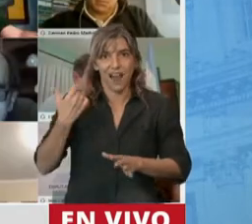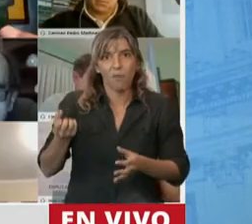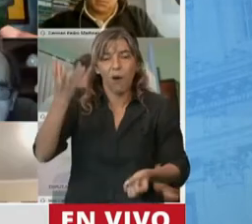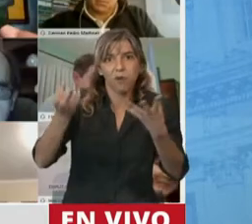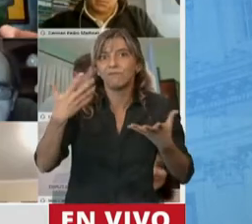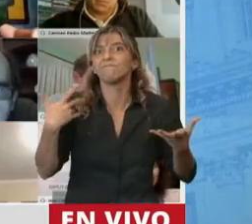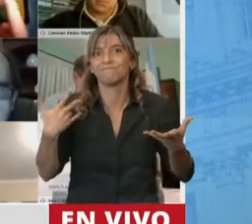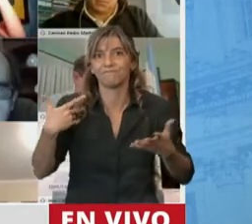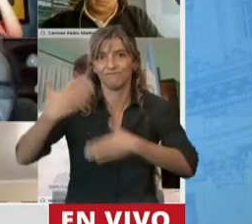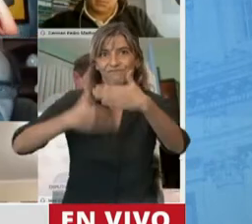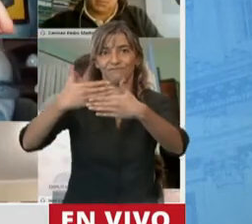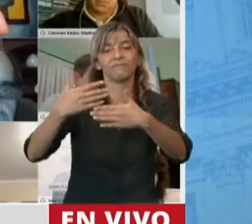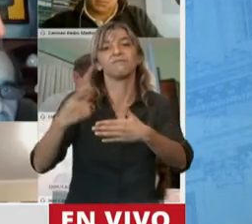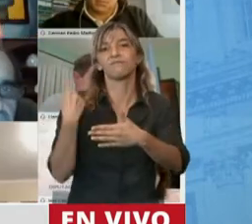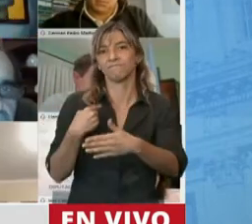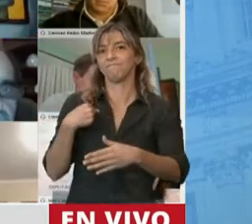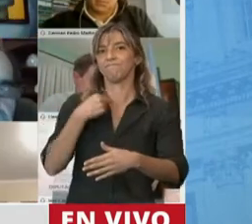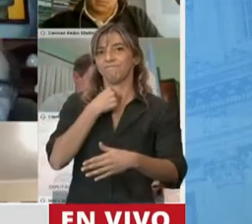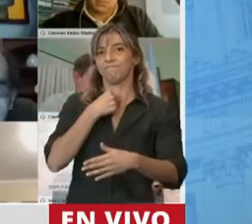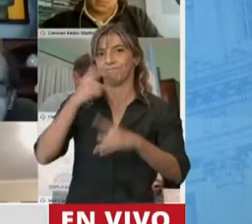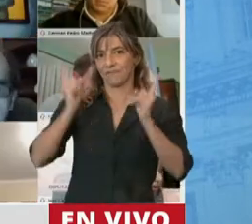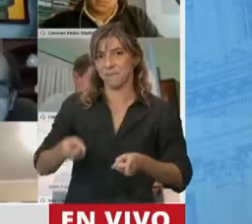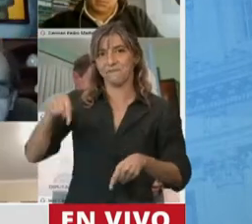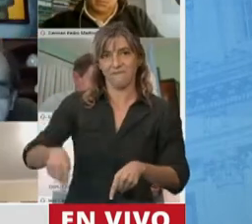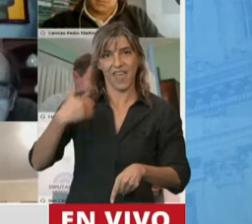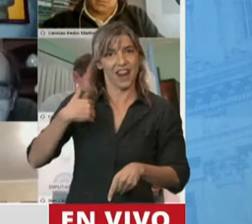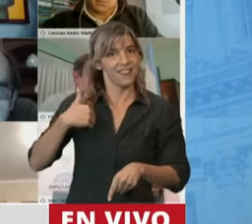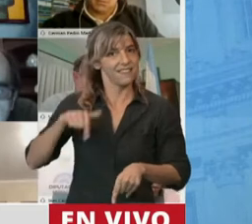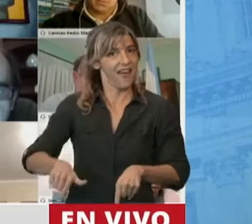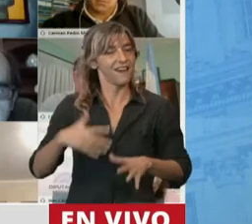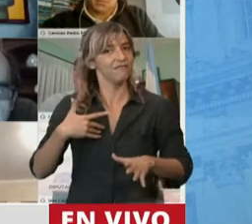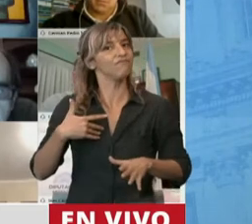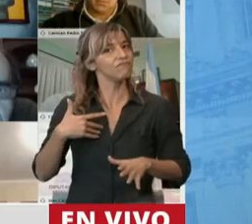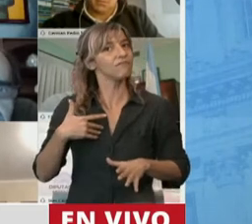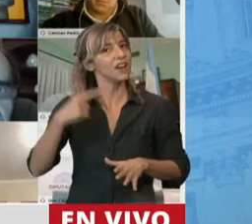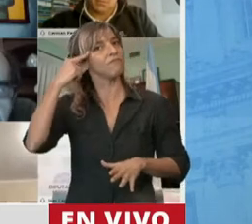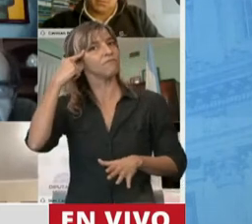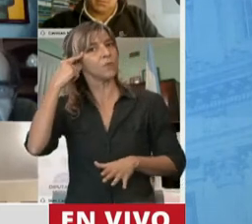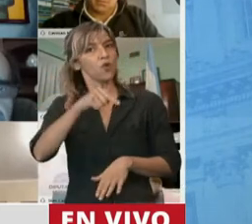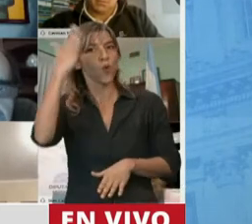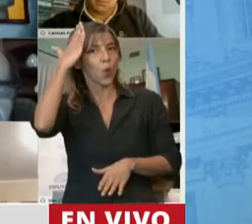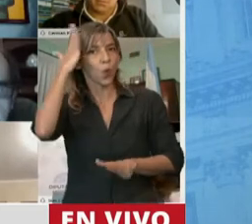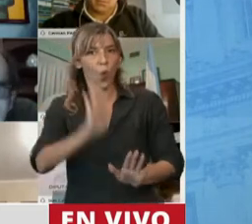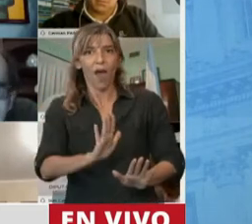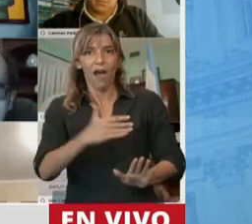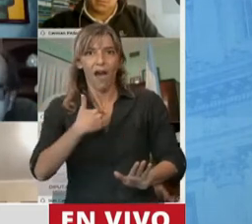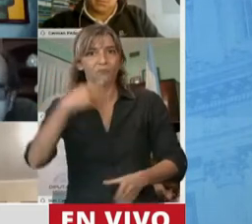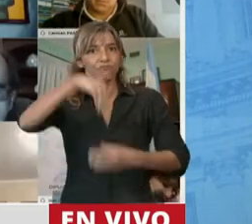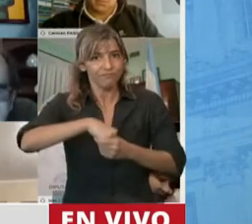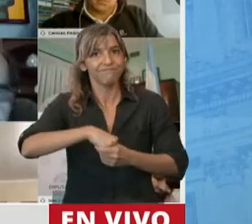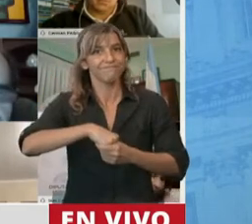y para esta coalición de hoy, este tipo de empresas son parte de la cultura del trabajo del futuro que queremos fomentar,